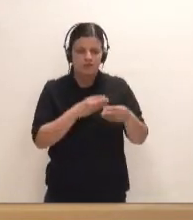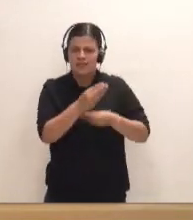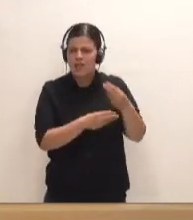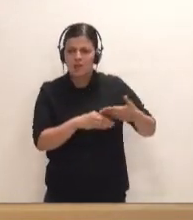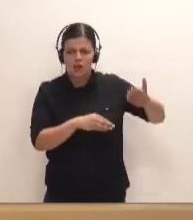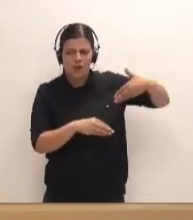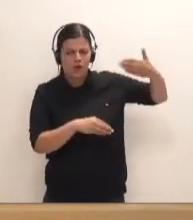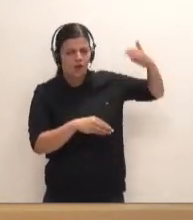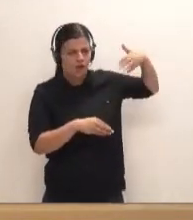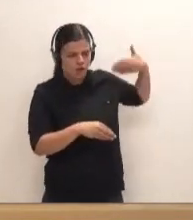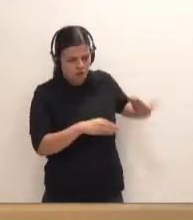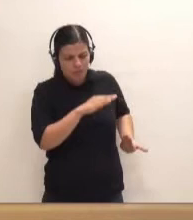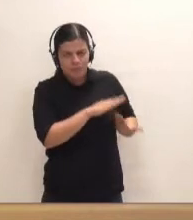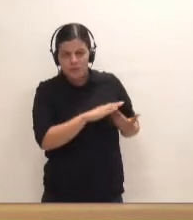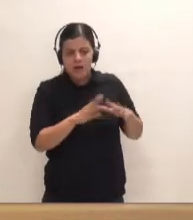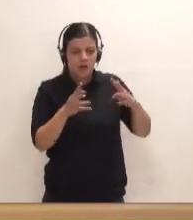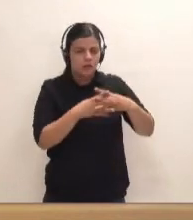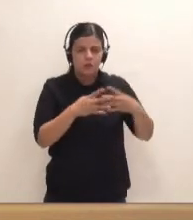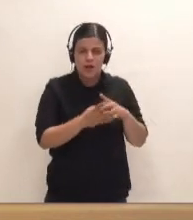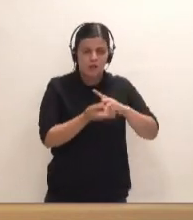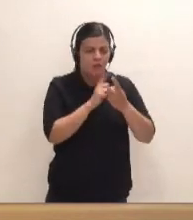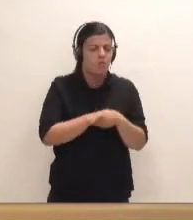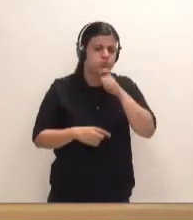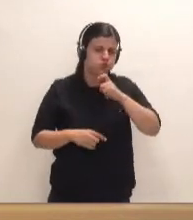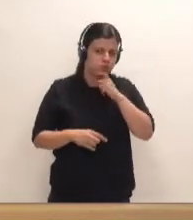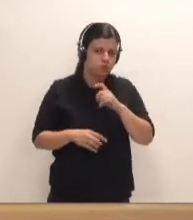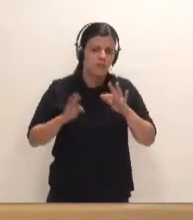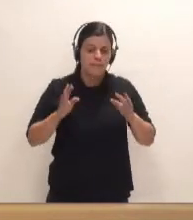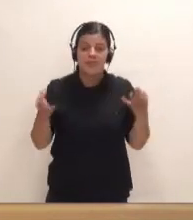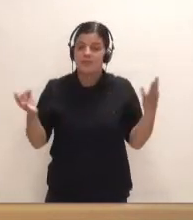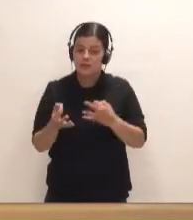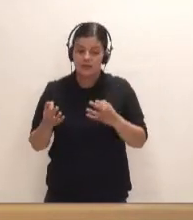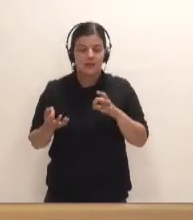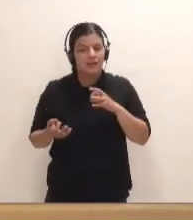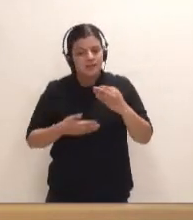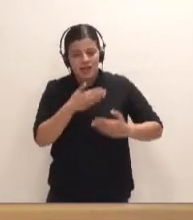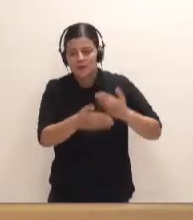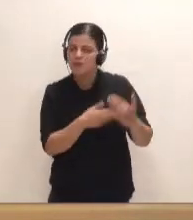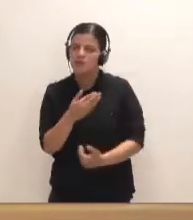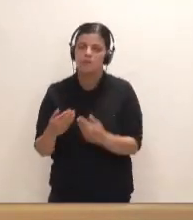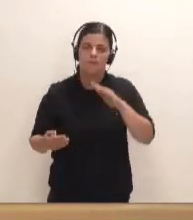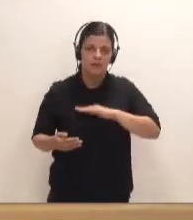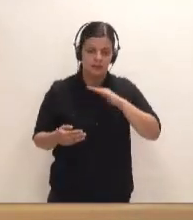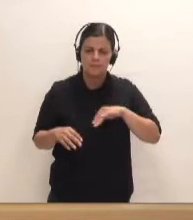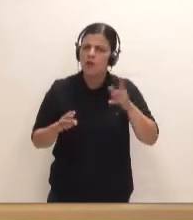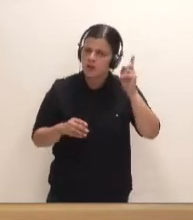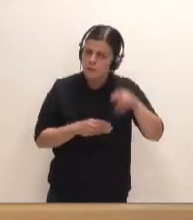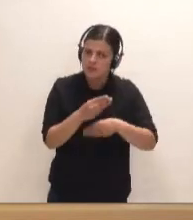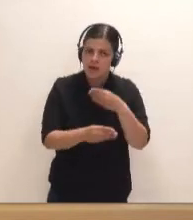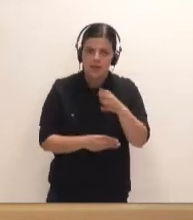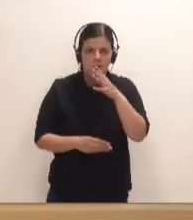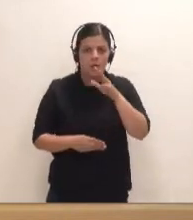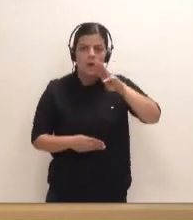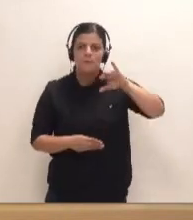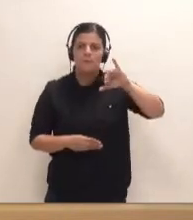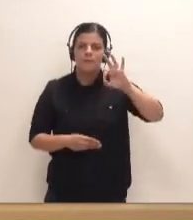momento con unas estructuras difícilmente modificables y que requieren de una gran tramitación. Pero bueno, se harán también porque este PIOT